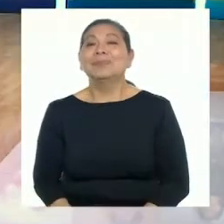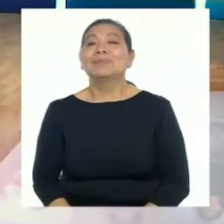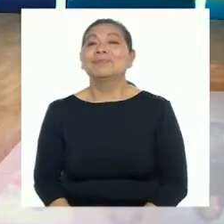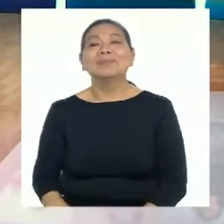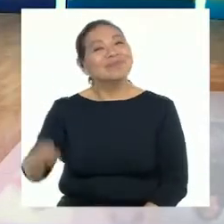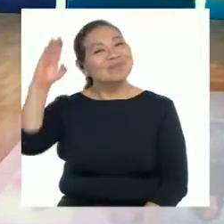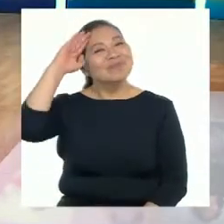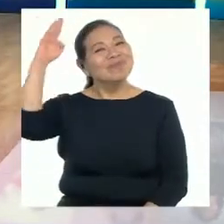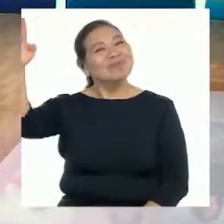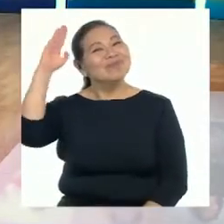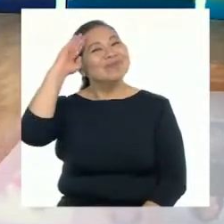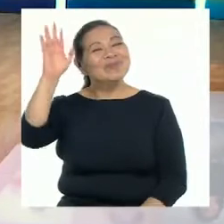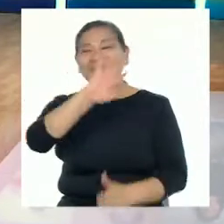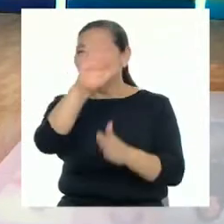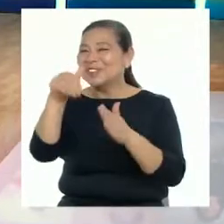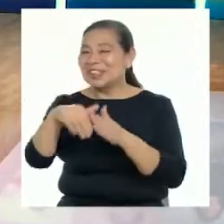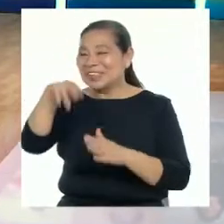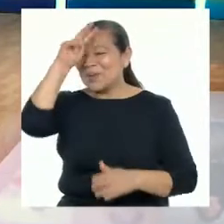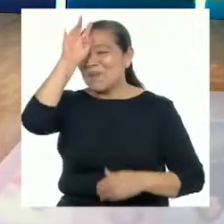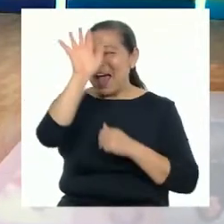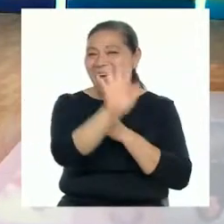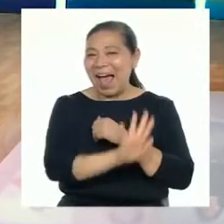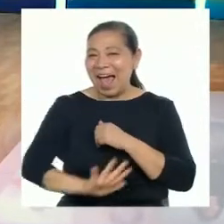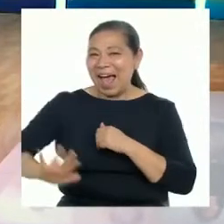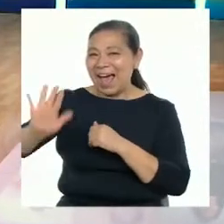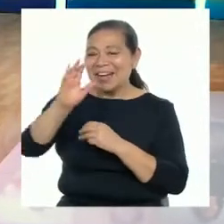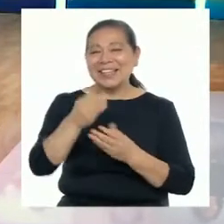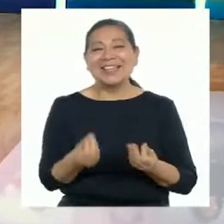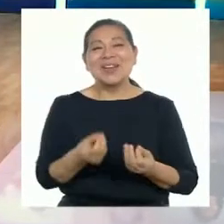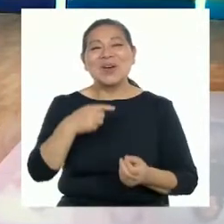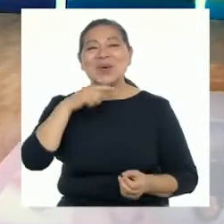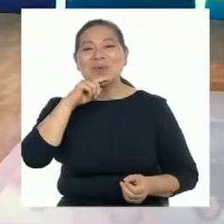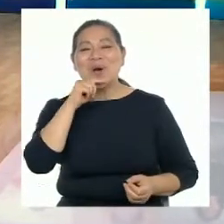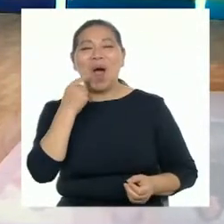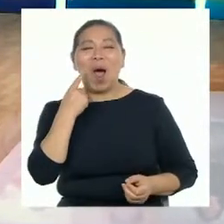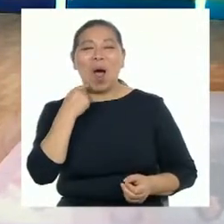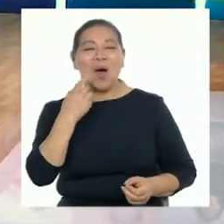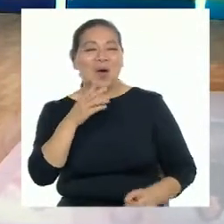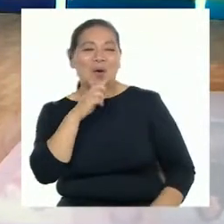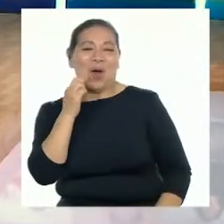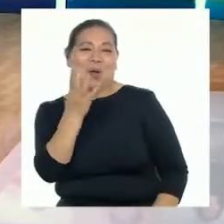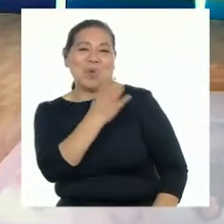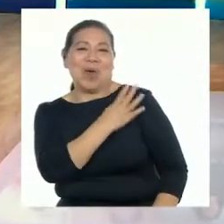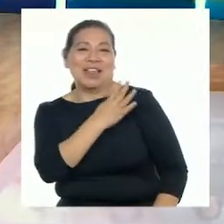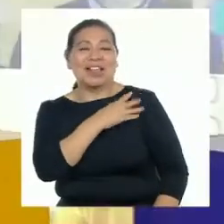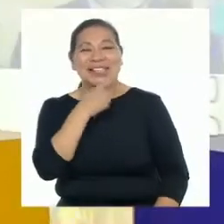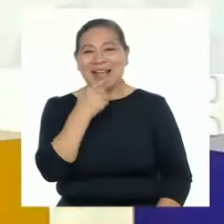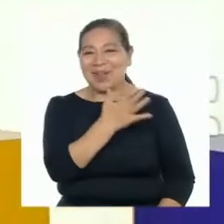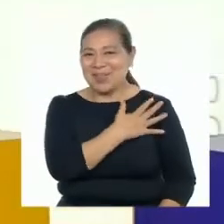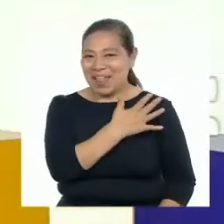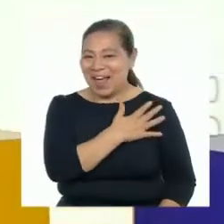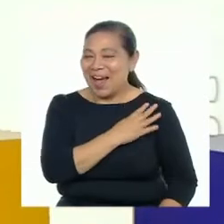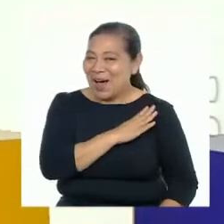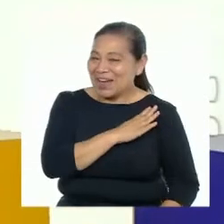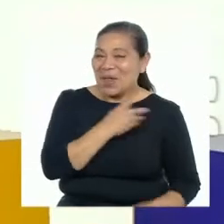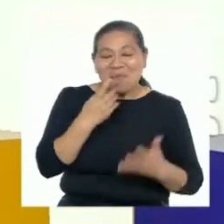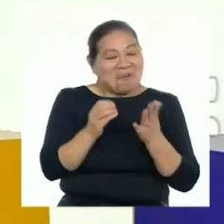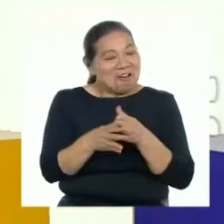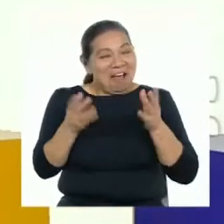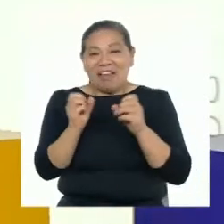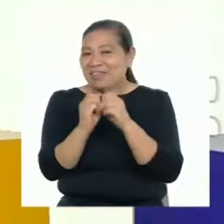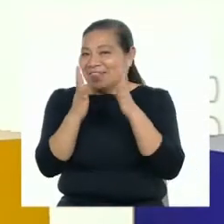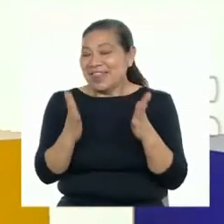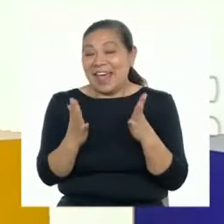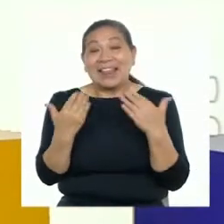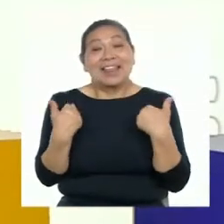¡Hola amigas y amigos de todo el Perú! Y en especial a las chicas y los chicos de cuarto de secundaria. Hoy es un gran